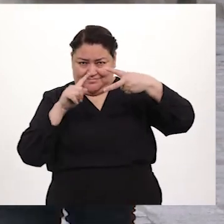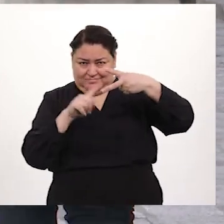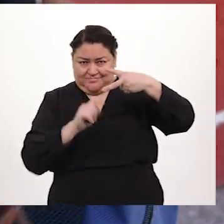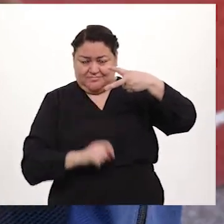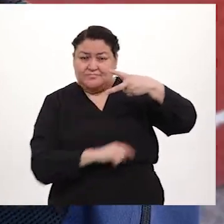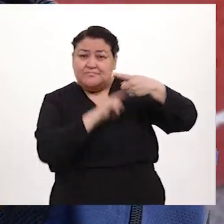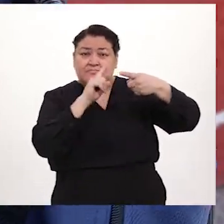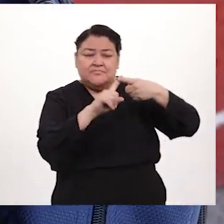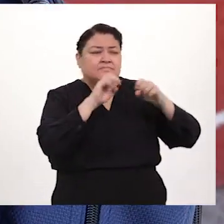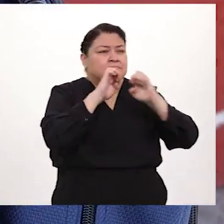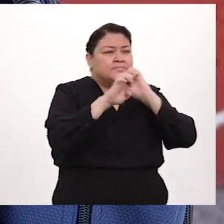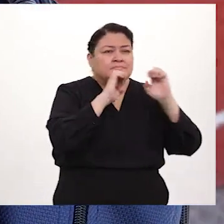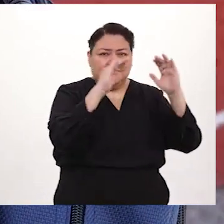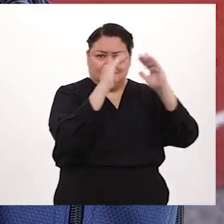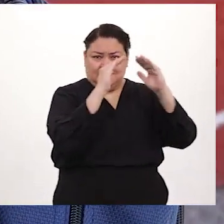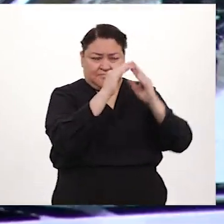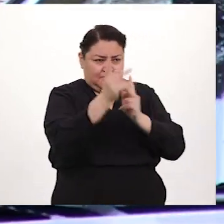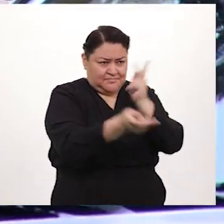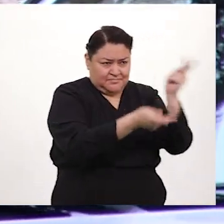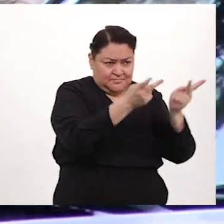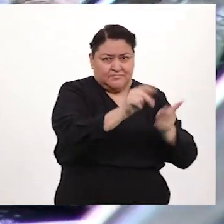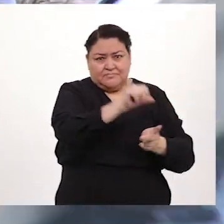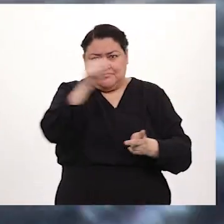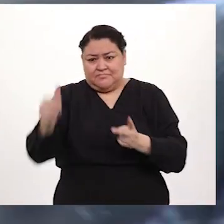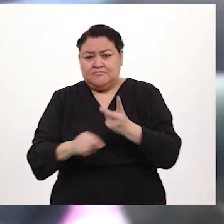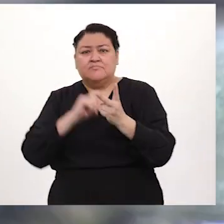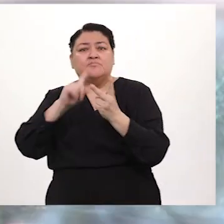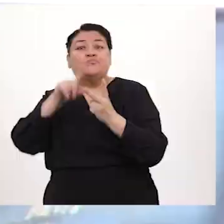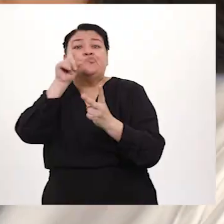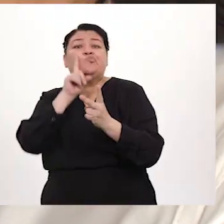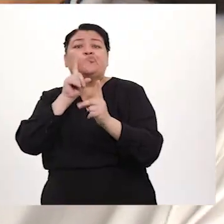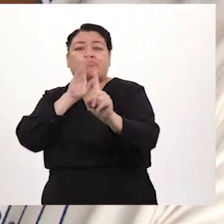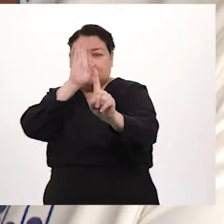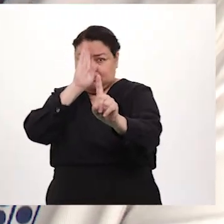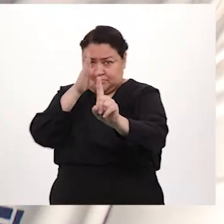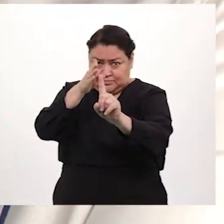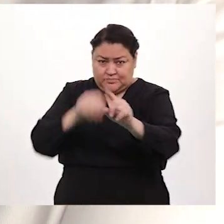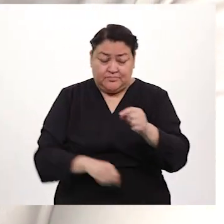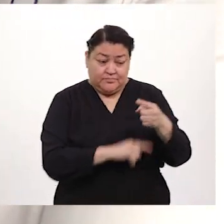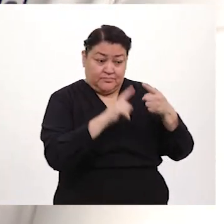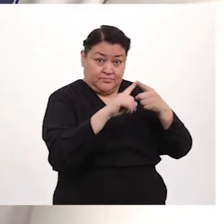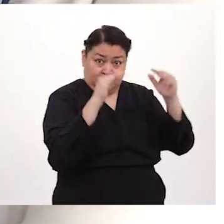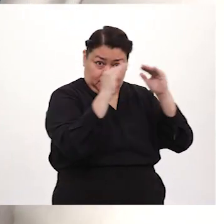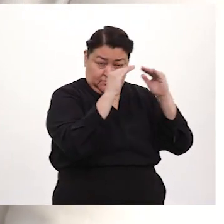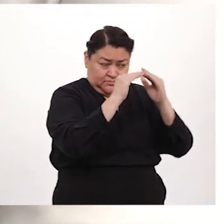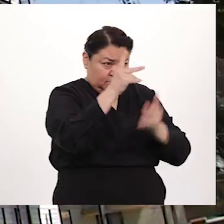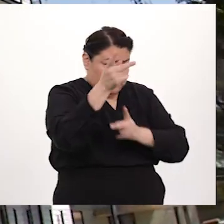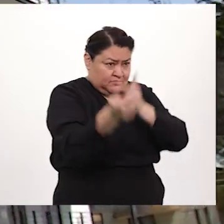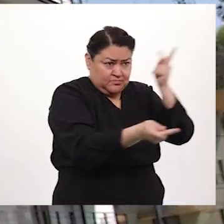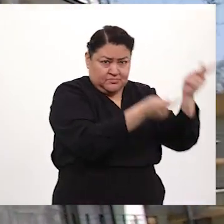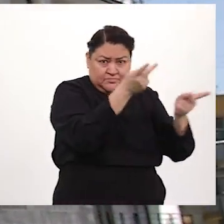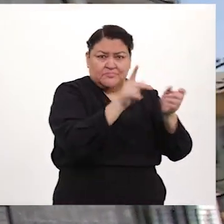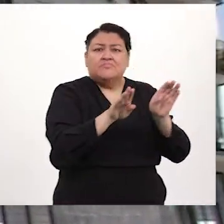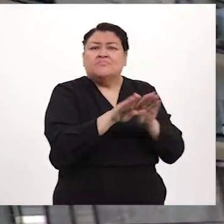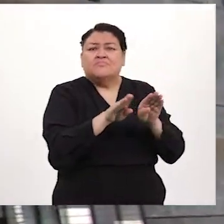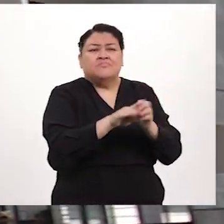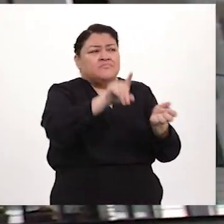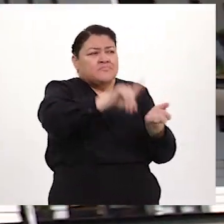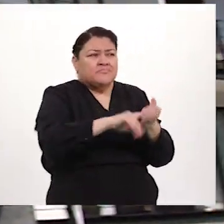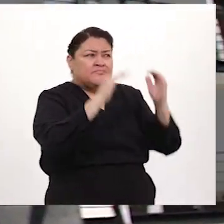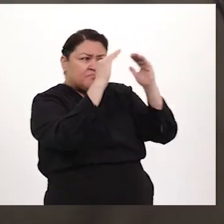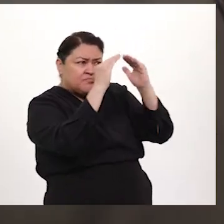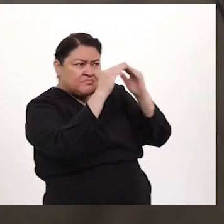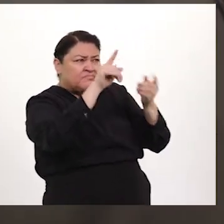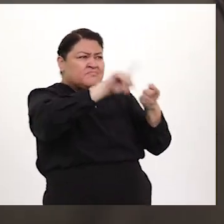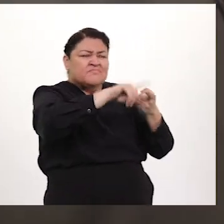captación, el cuestionario para el hogar y el módulo para la mujer. El cuestionario para el hogar recoge datos sobre las características de la